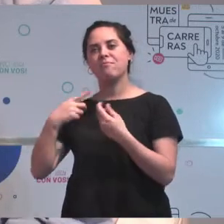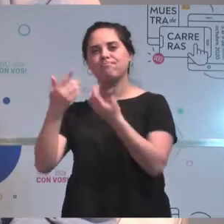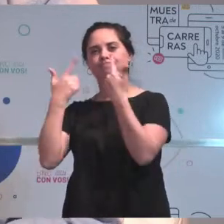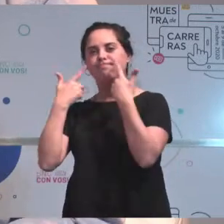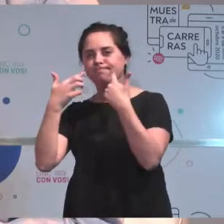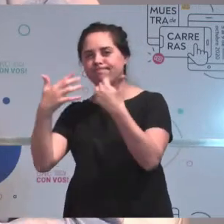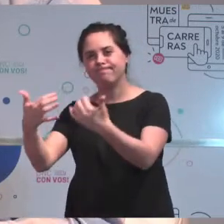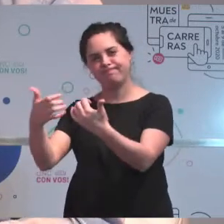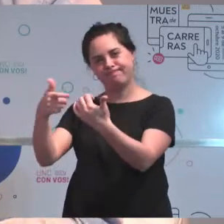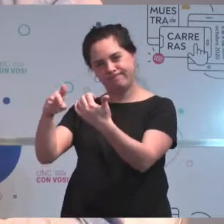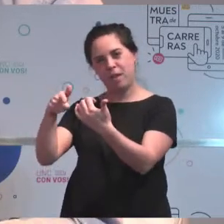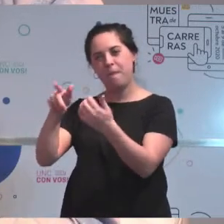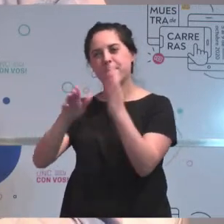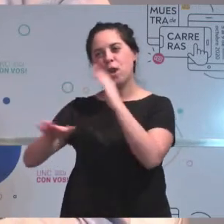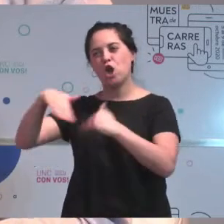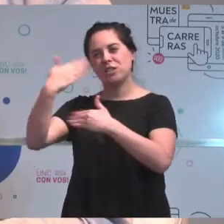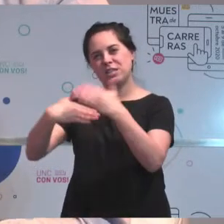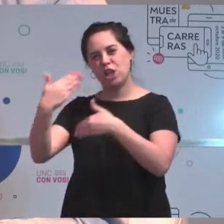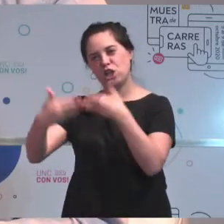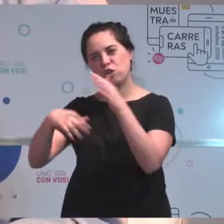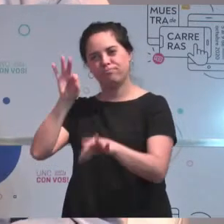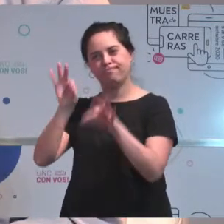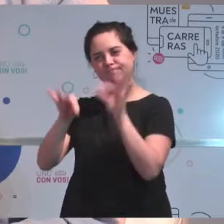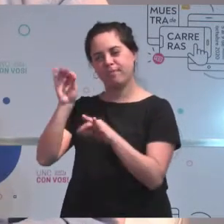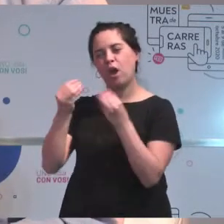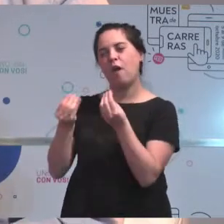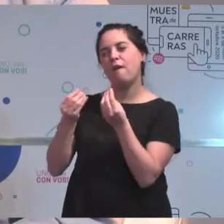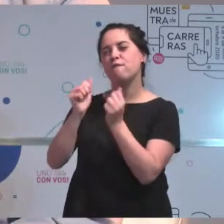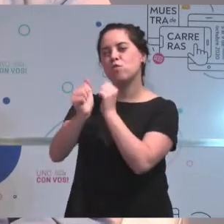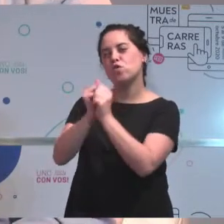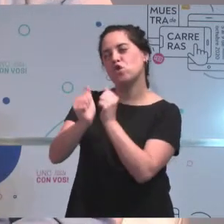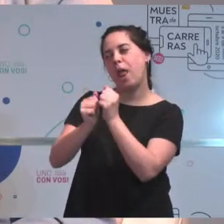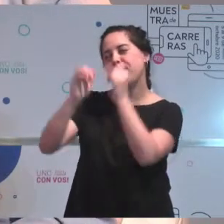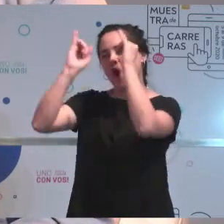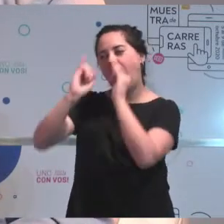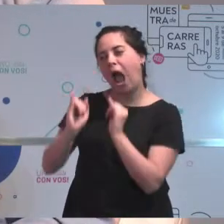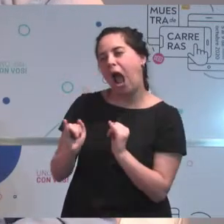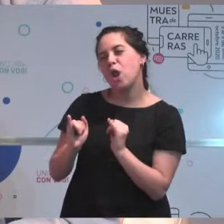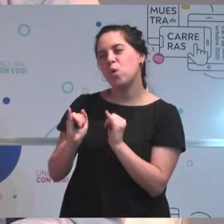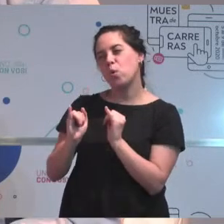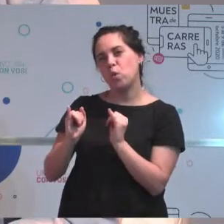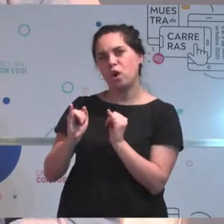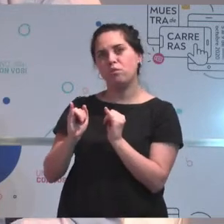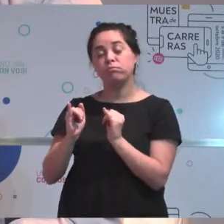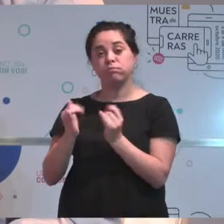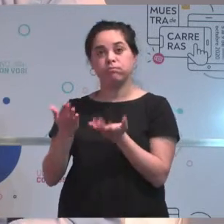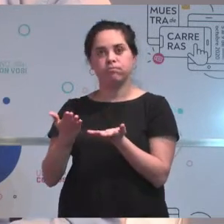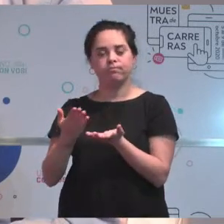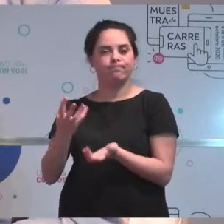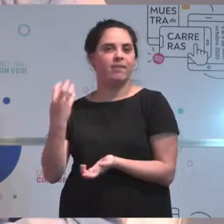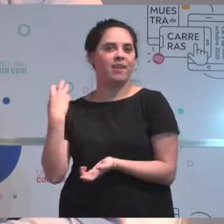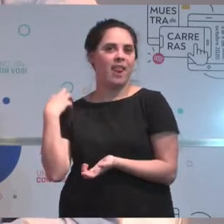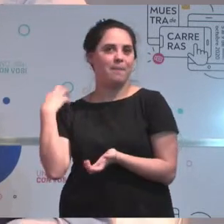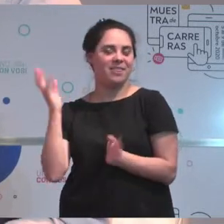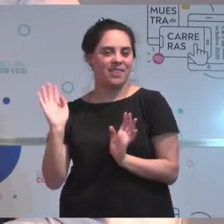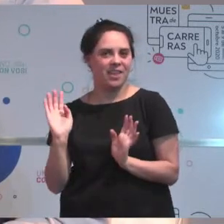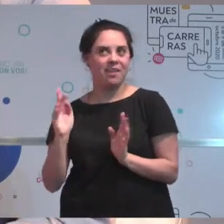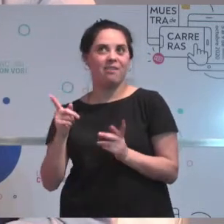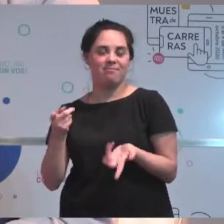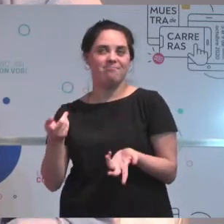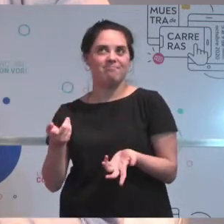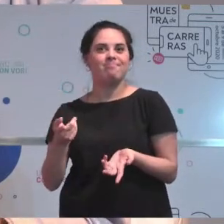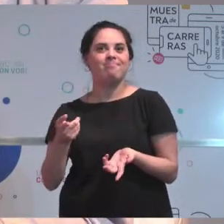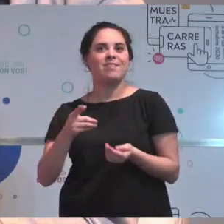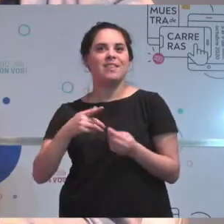teletección y viendo cómo funcionaron nuestros cálculos. Entonces, generalmente trabajo con grandes distancias del